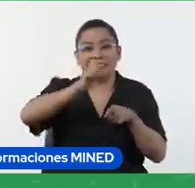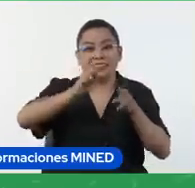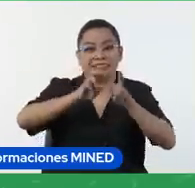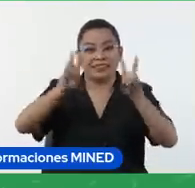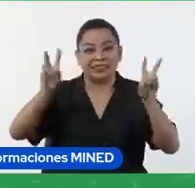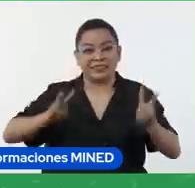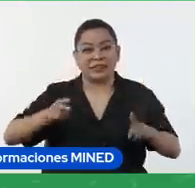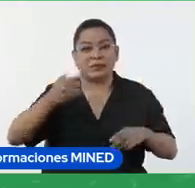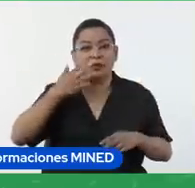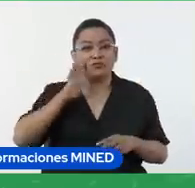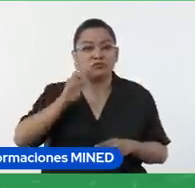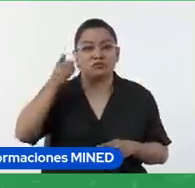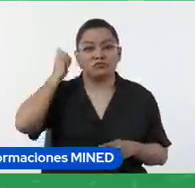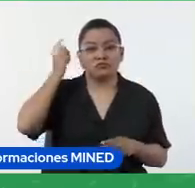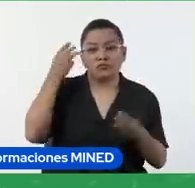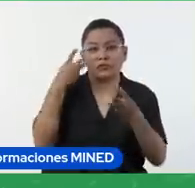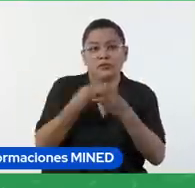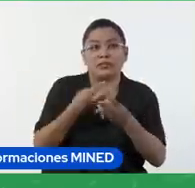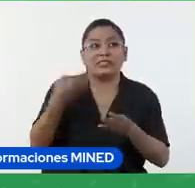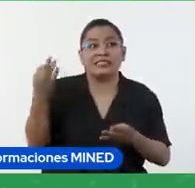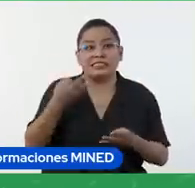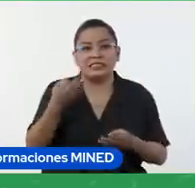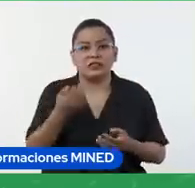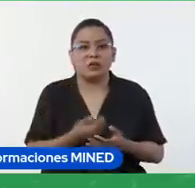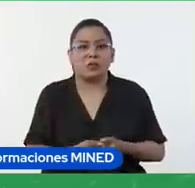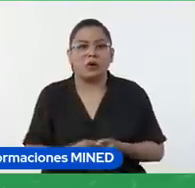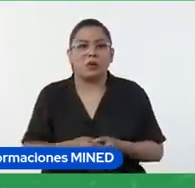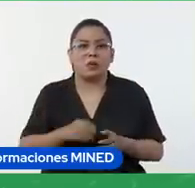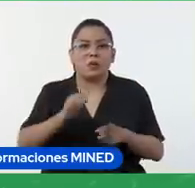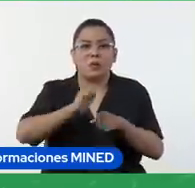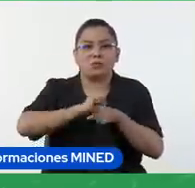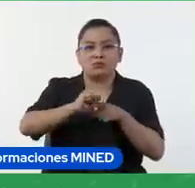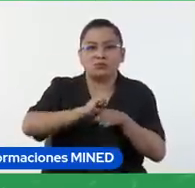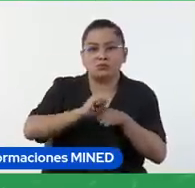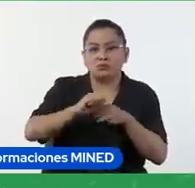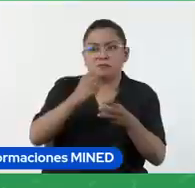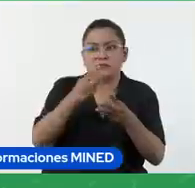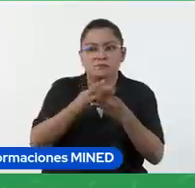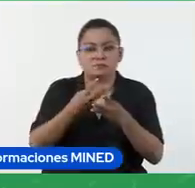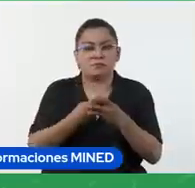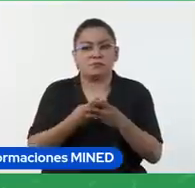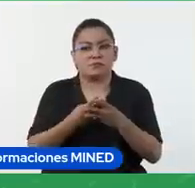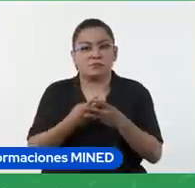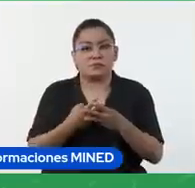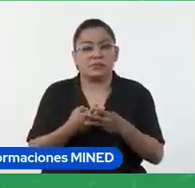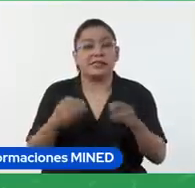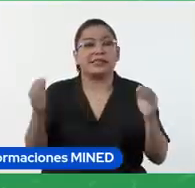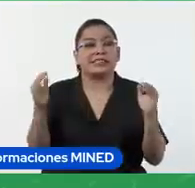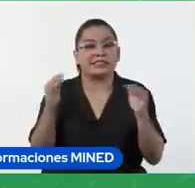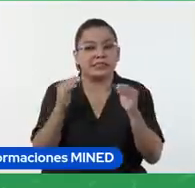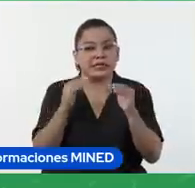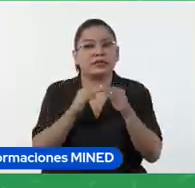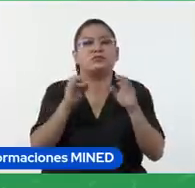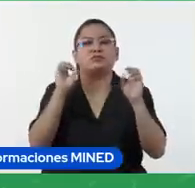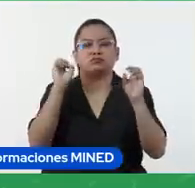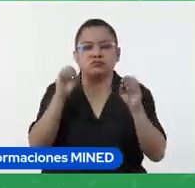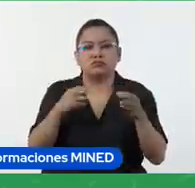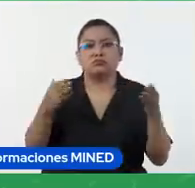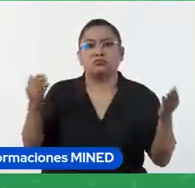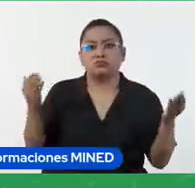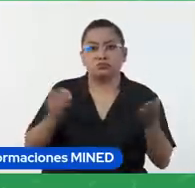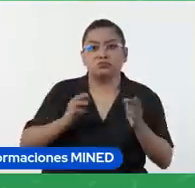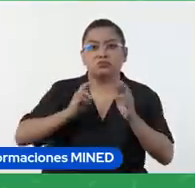matemáticas necesito hacer algunas operaciones algunos ejercicios matemáticos también lo podría hacer acá y que vayan